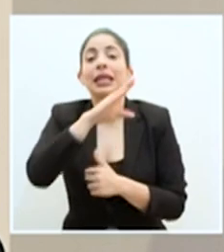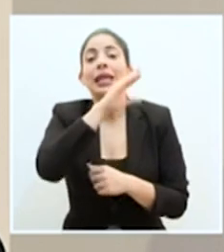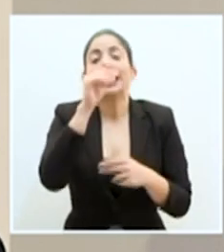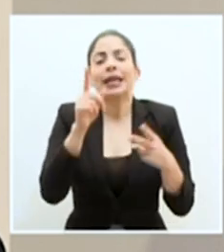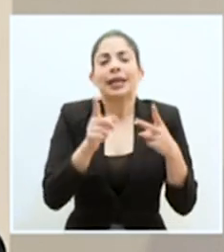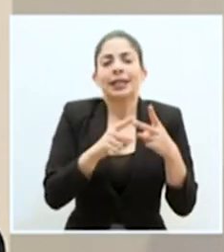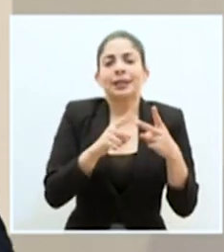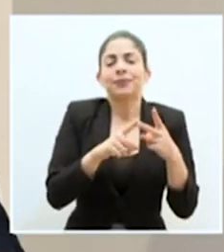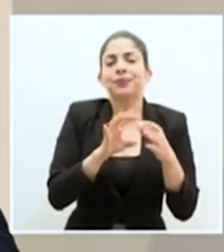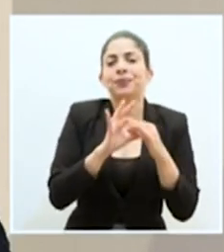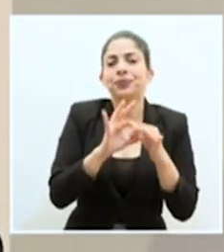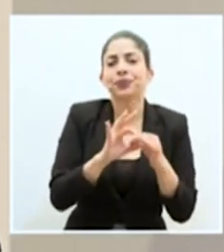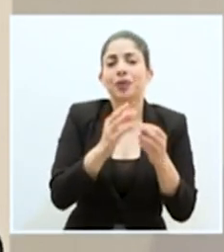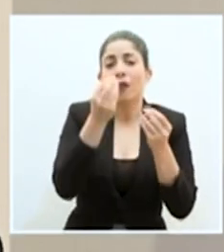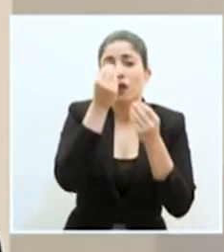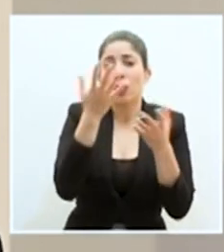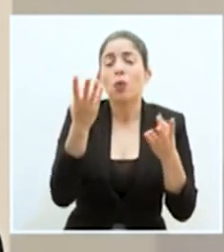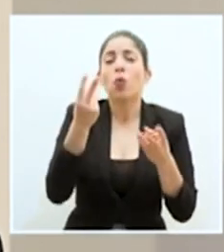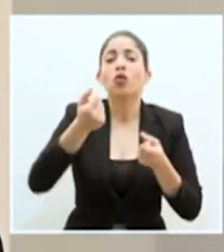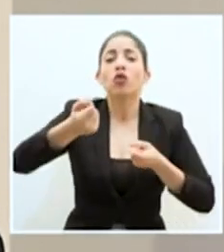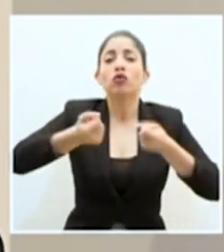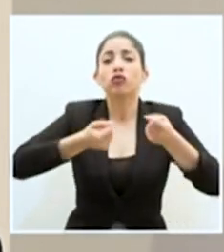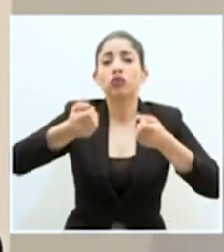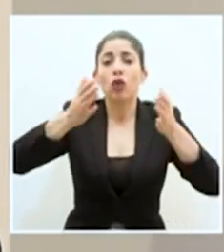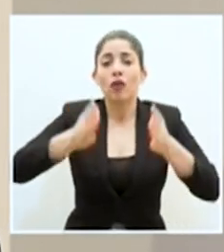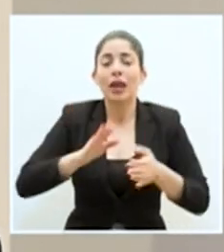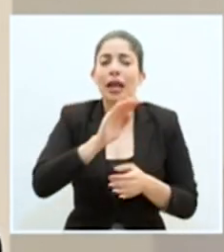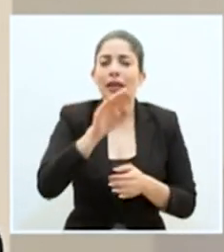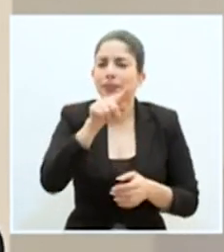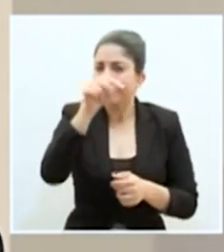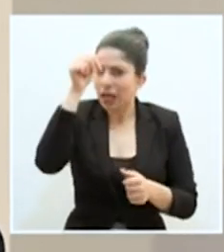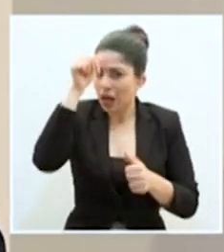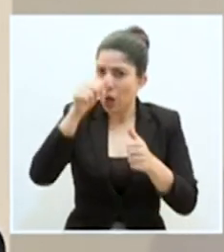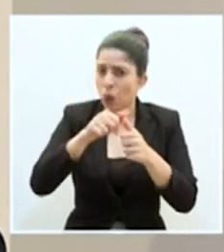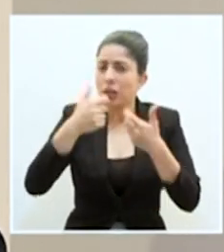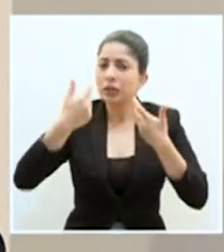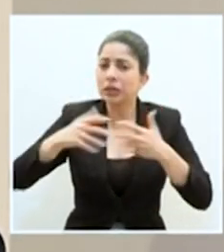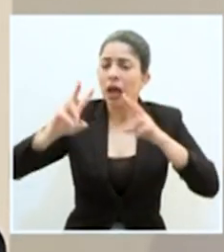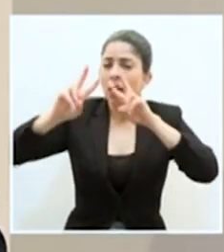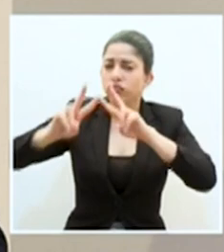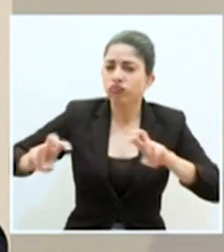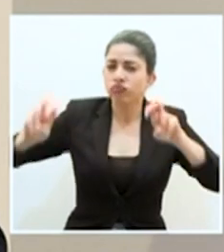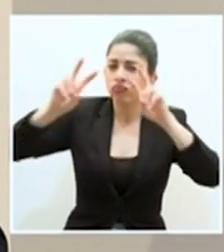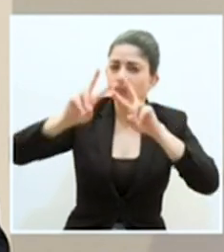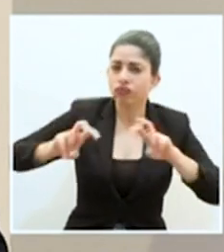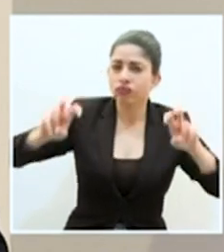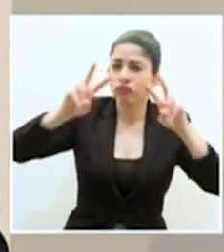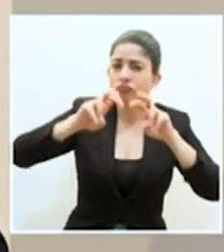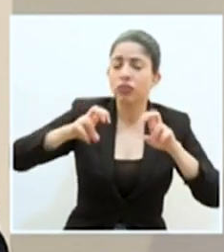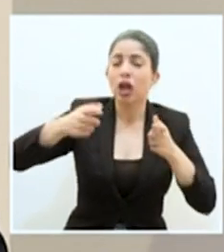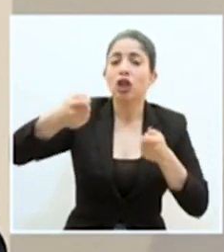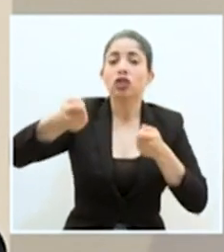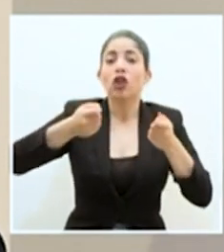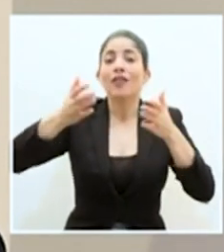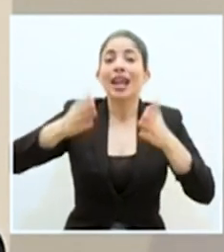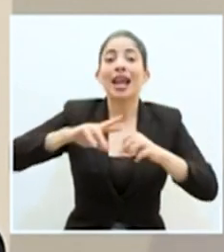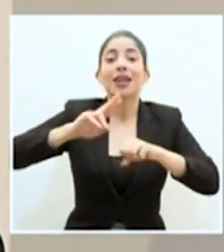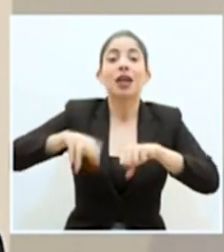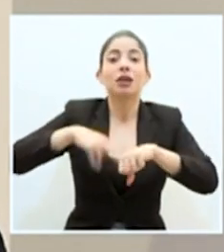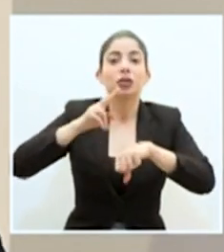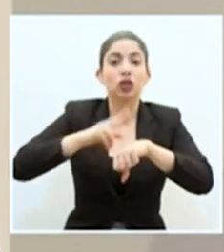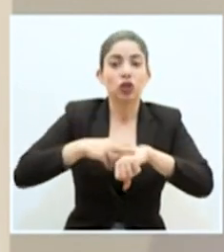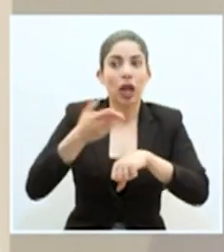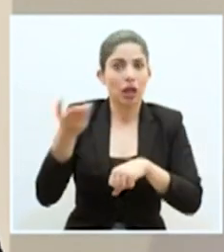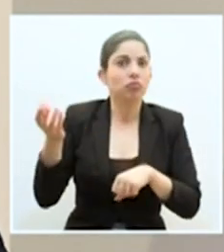respecto al dato de transportistas, recordemos que hemos estado haciendo exámenes o pruebas a los transportistas nacionales,